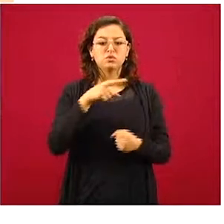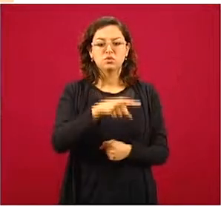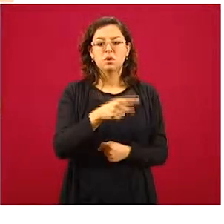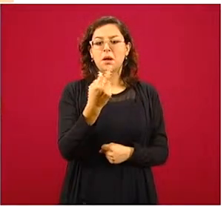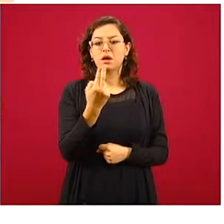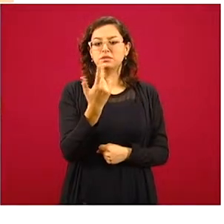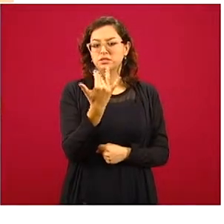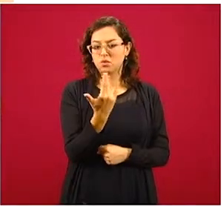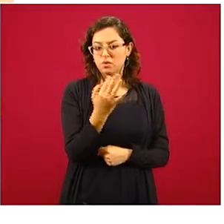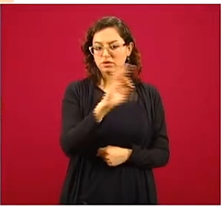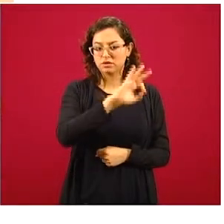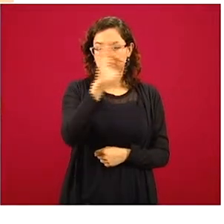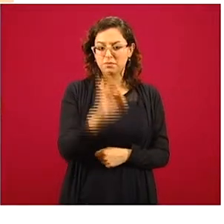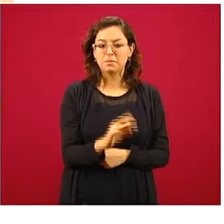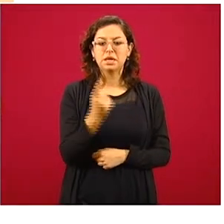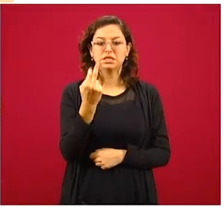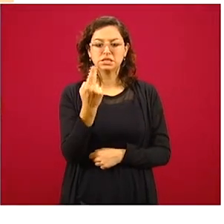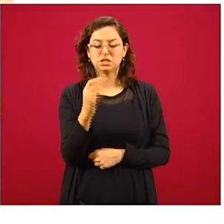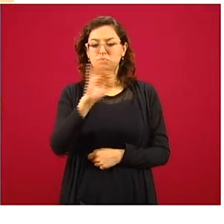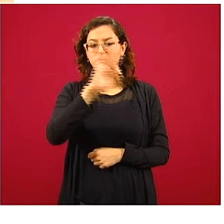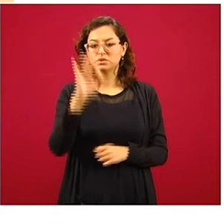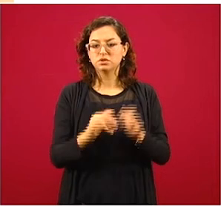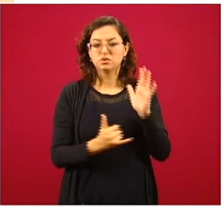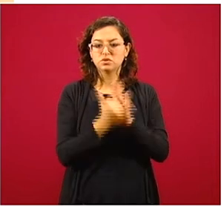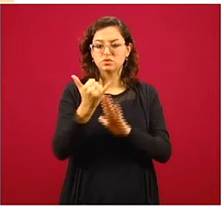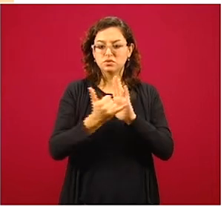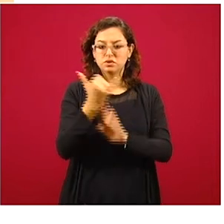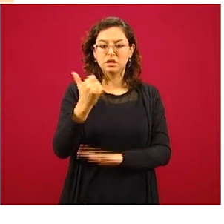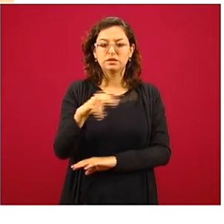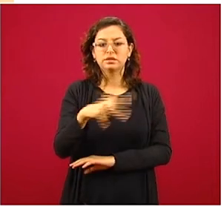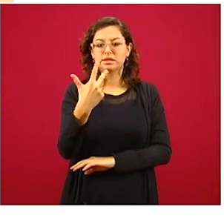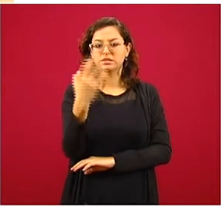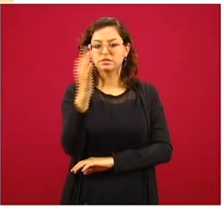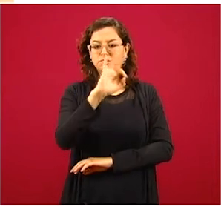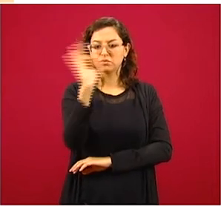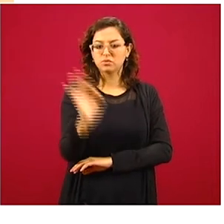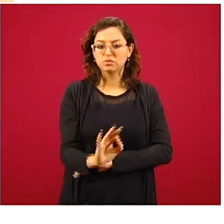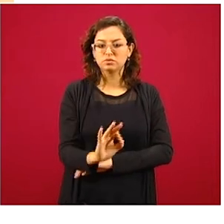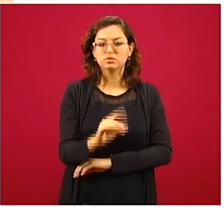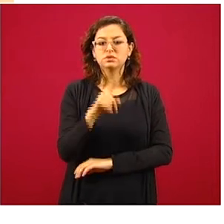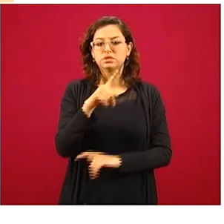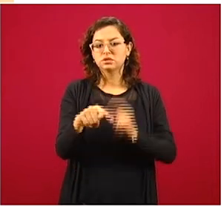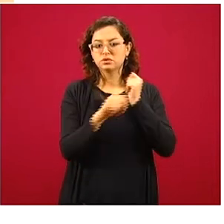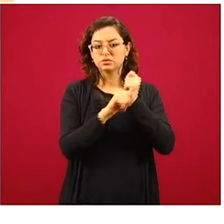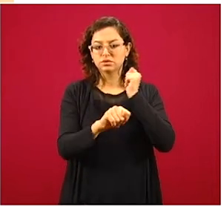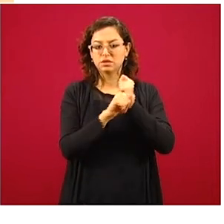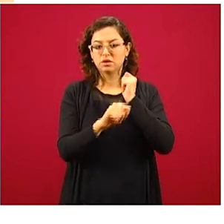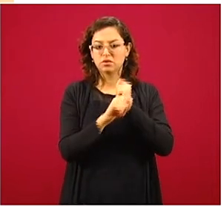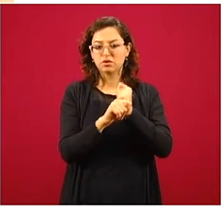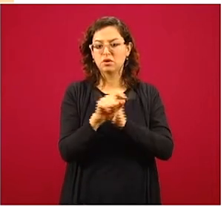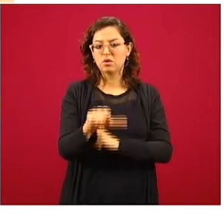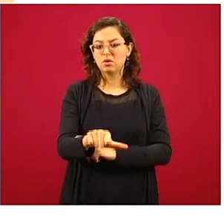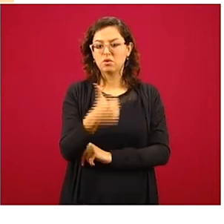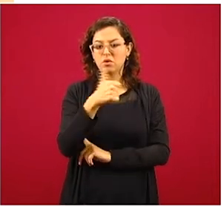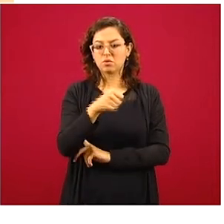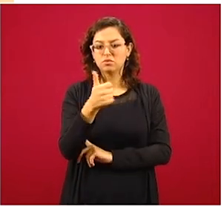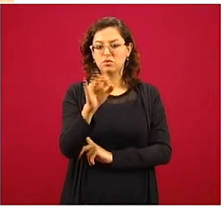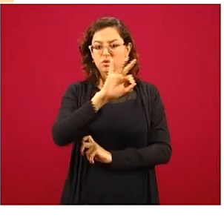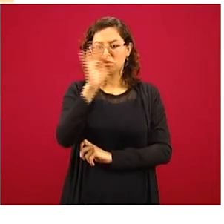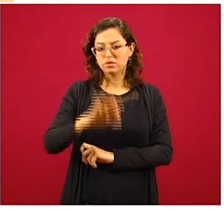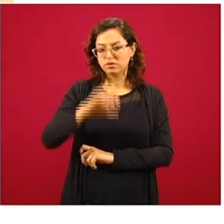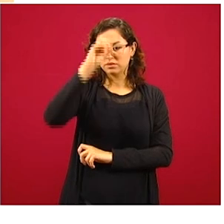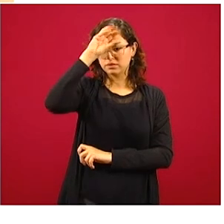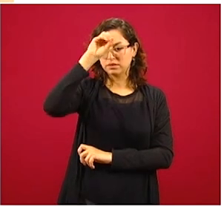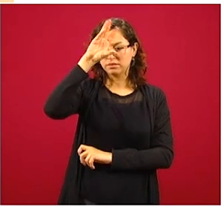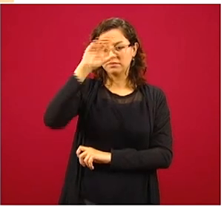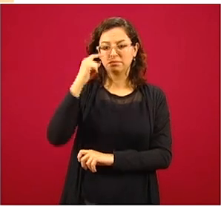a la industria de la construcción, 13% a fabricación de equipos de transporte y 11%